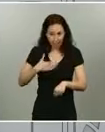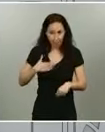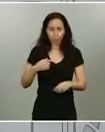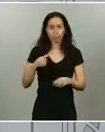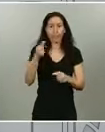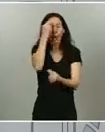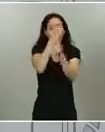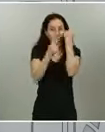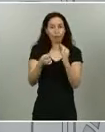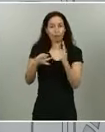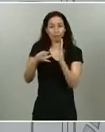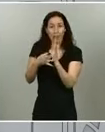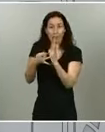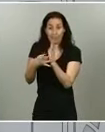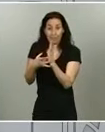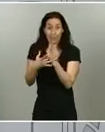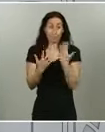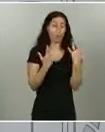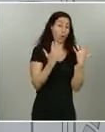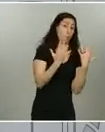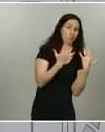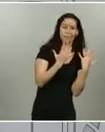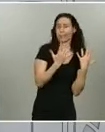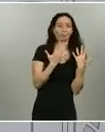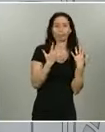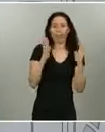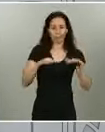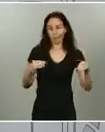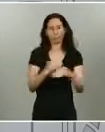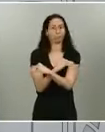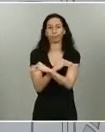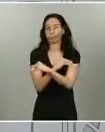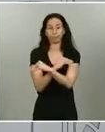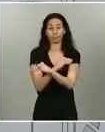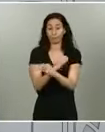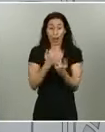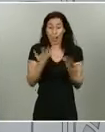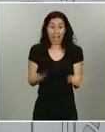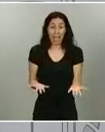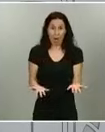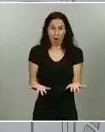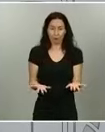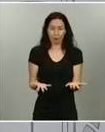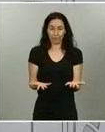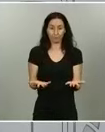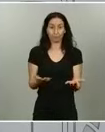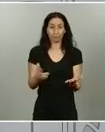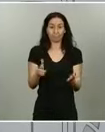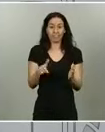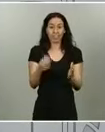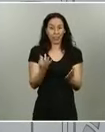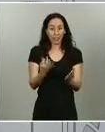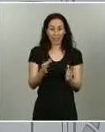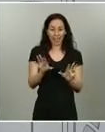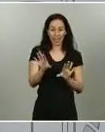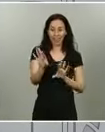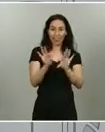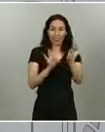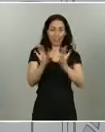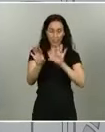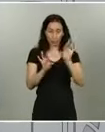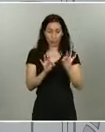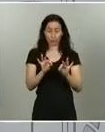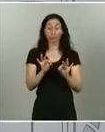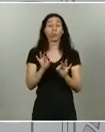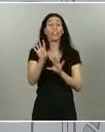permiten dar. Por lo tanto, hay algún momento, como ahora, por ejemplo, que tenemos que tomar decisiones de hacer una pequeña parada, garantizar